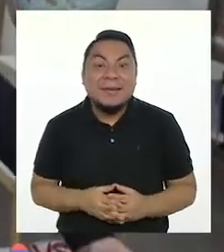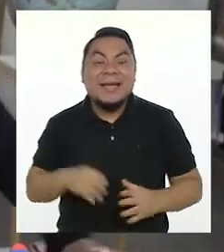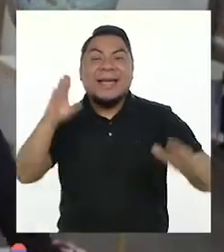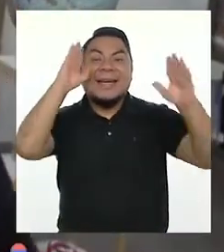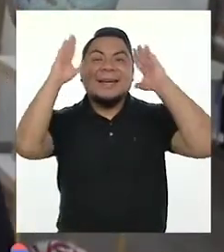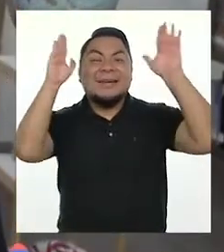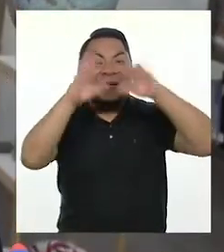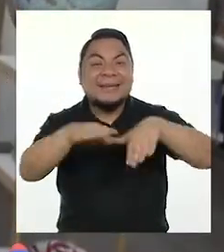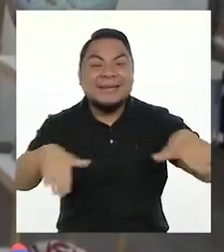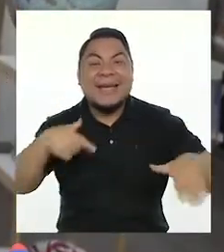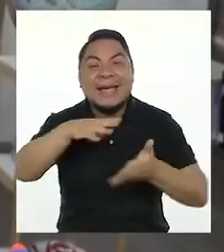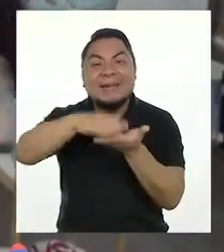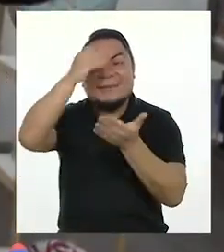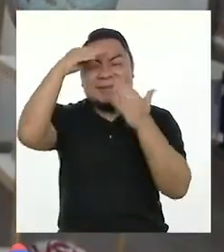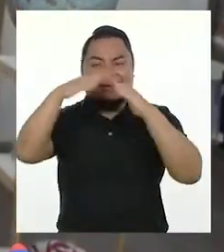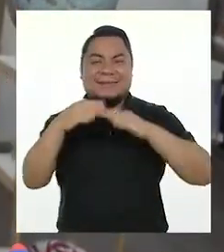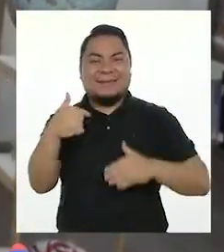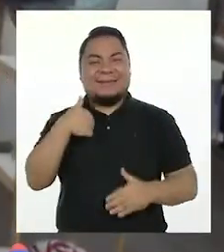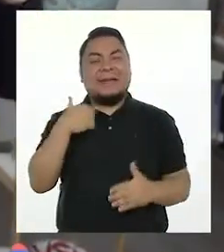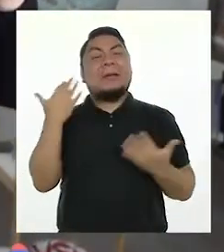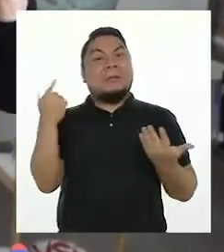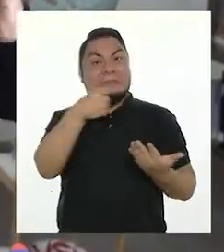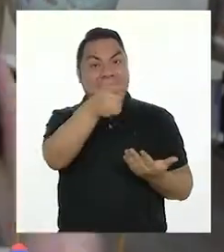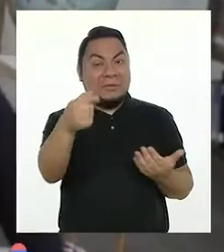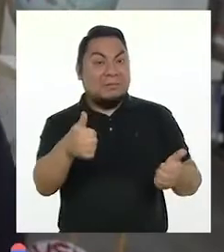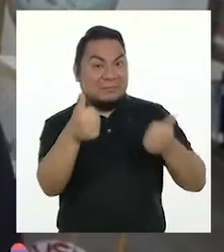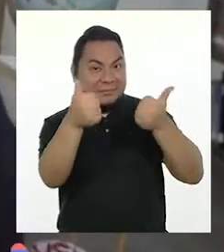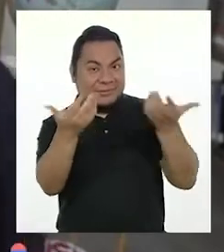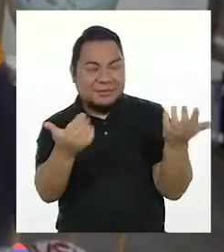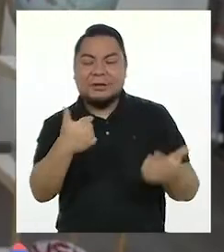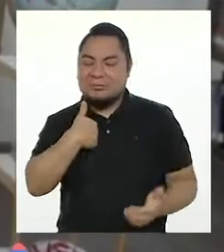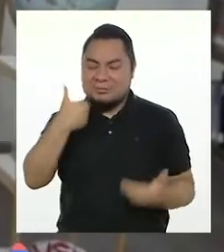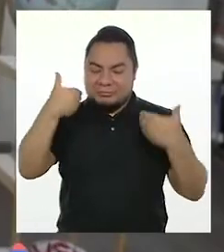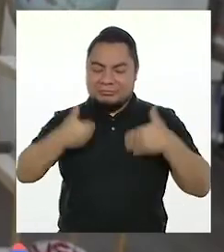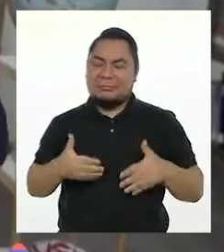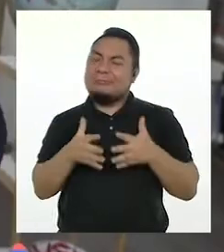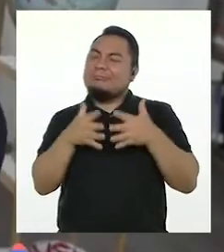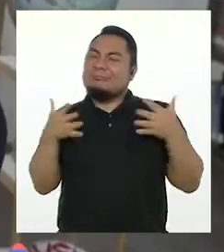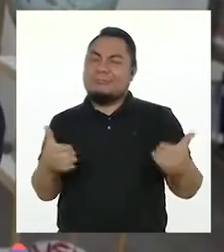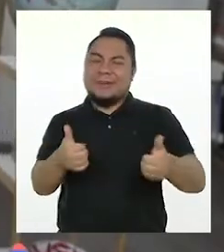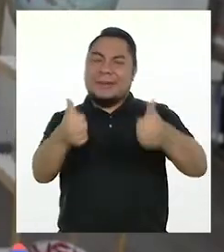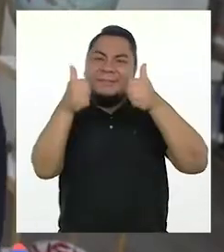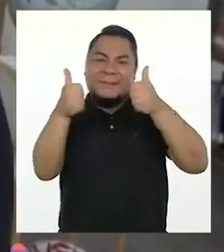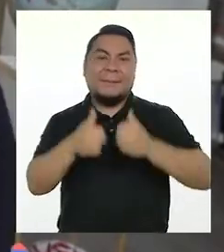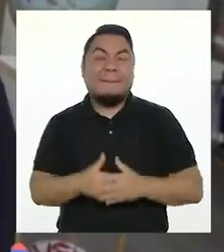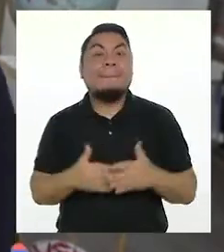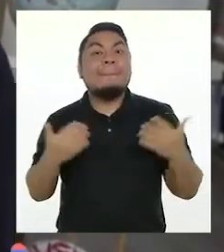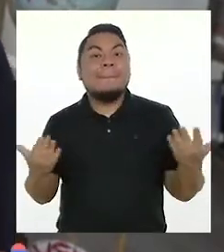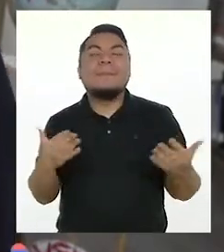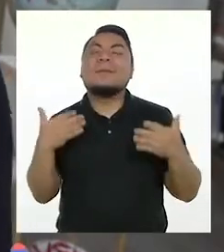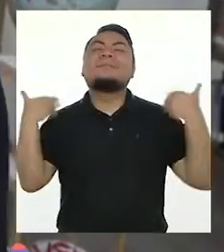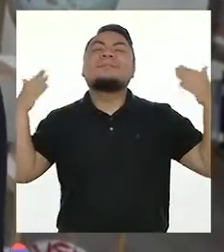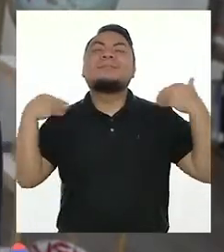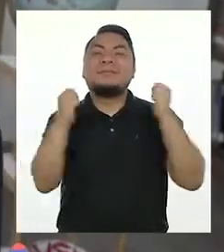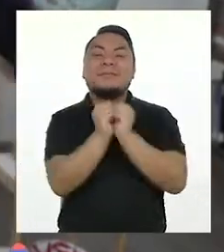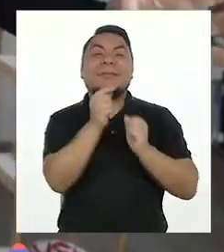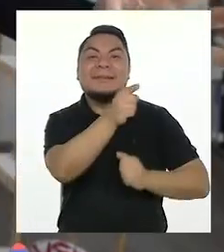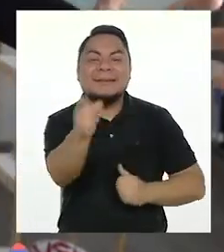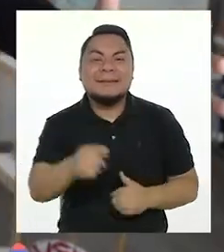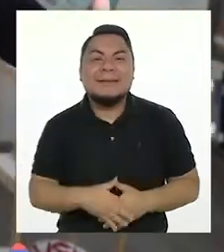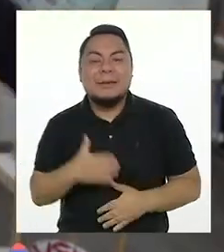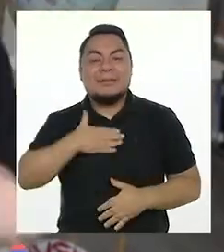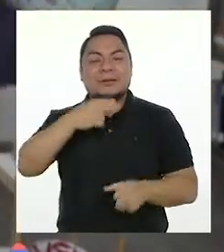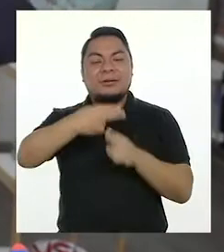Hola, niñas y niños de Aprendo en Casa. Espero que estén muy bien. Yo también estoy recontra requete bien y muy contento de estar con ustedes.